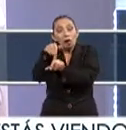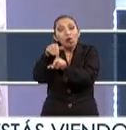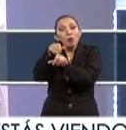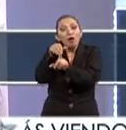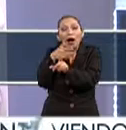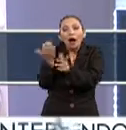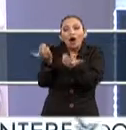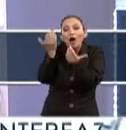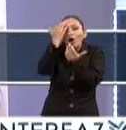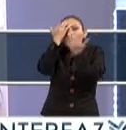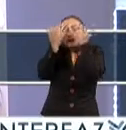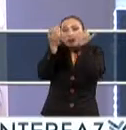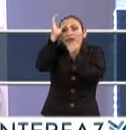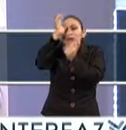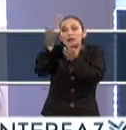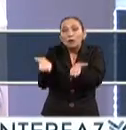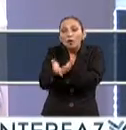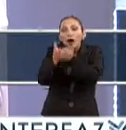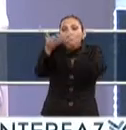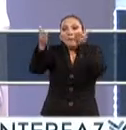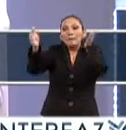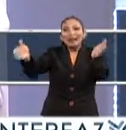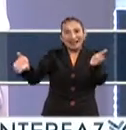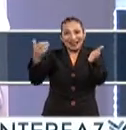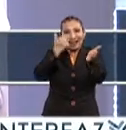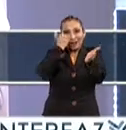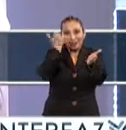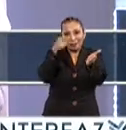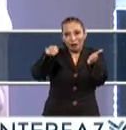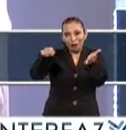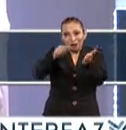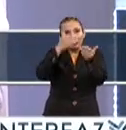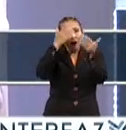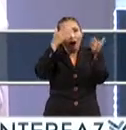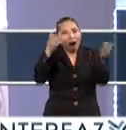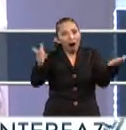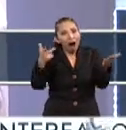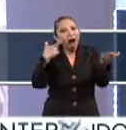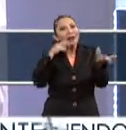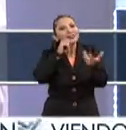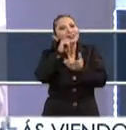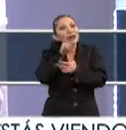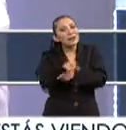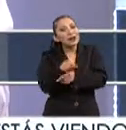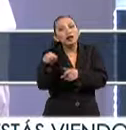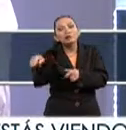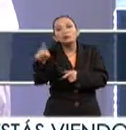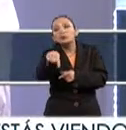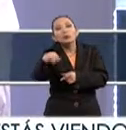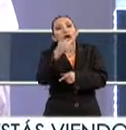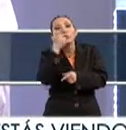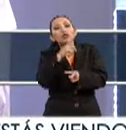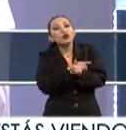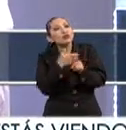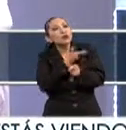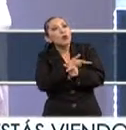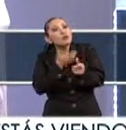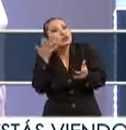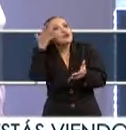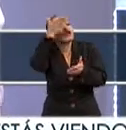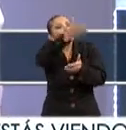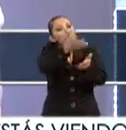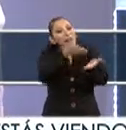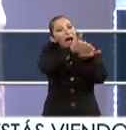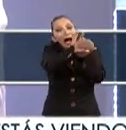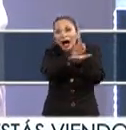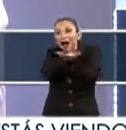conocimiento científico y poder sobre todo dirimir hacia dónde debe de ir,